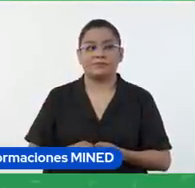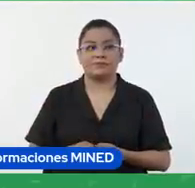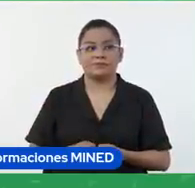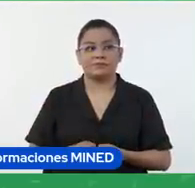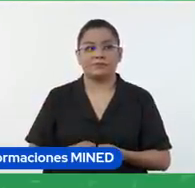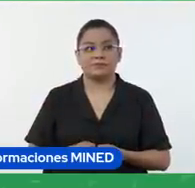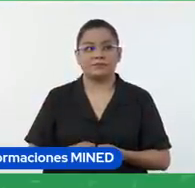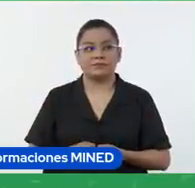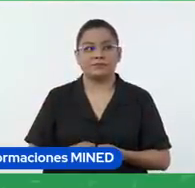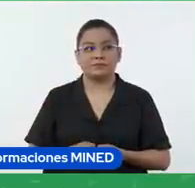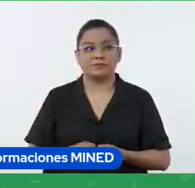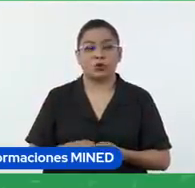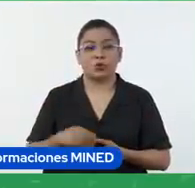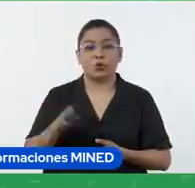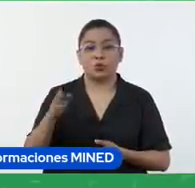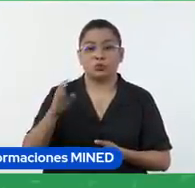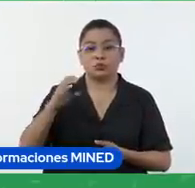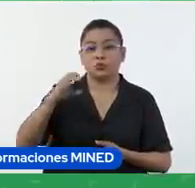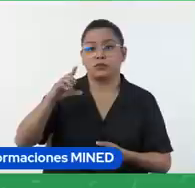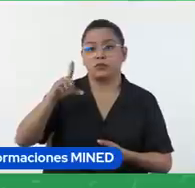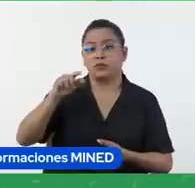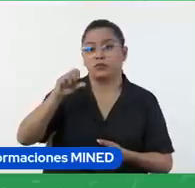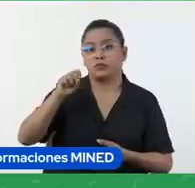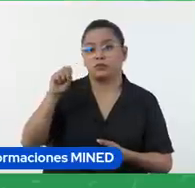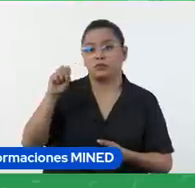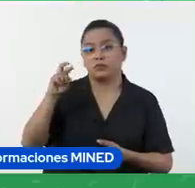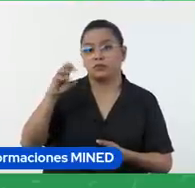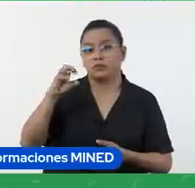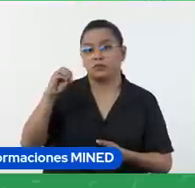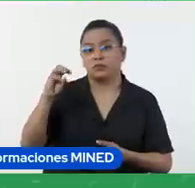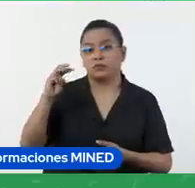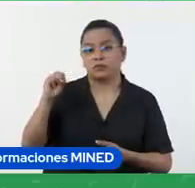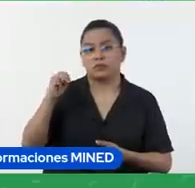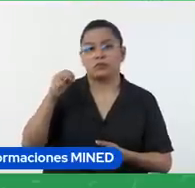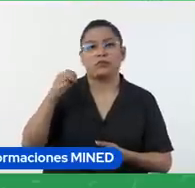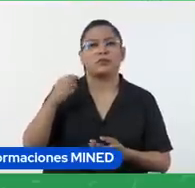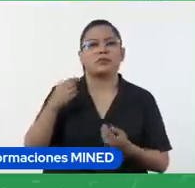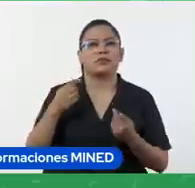con Classroom. Pero vamos a ver que hay más